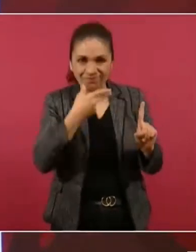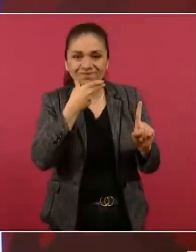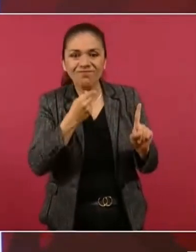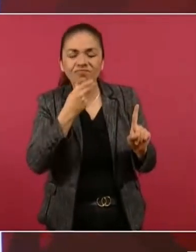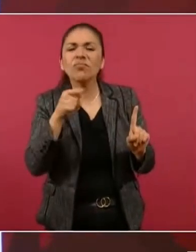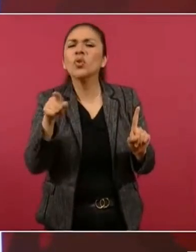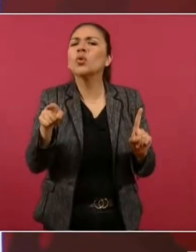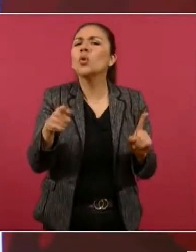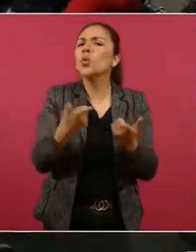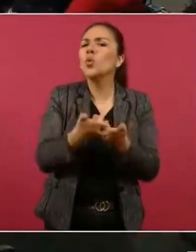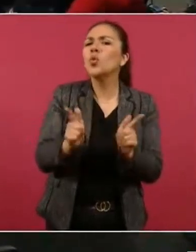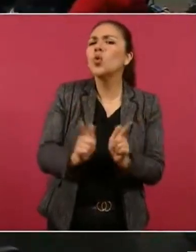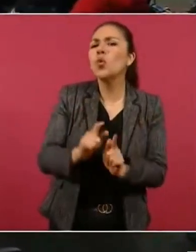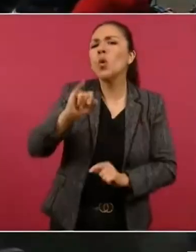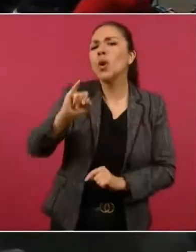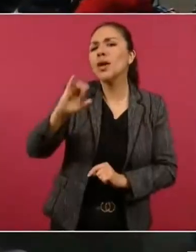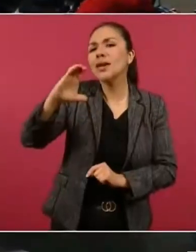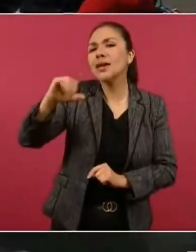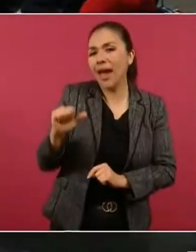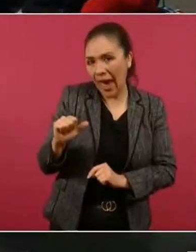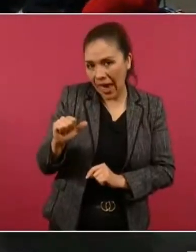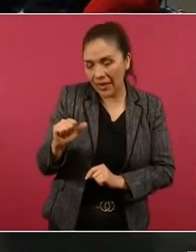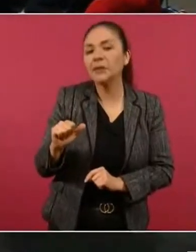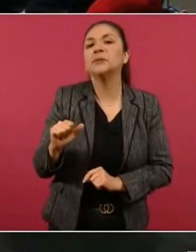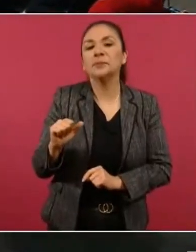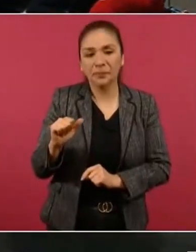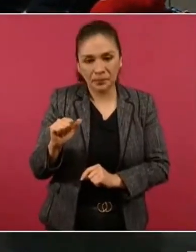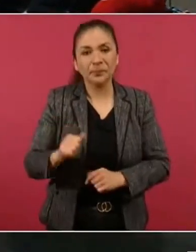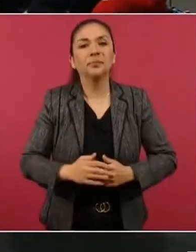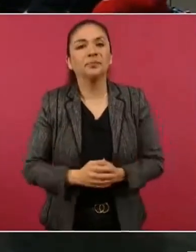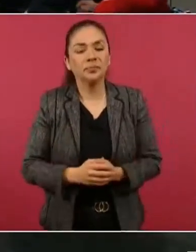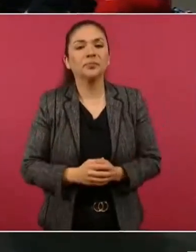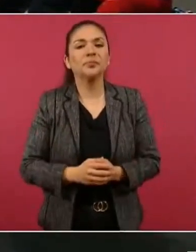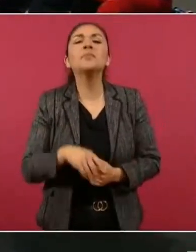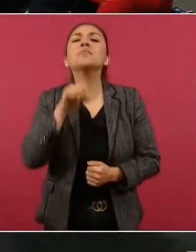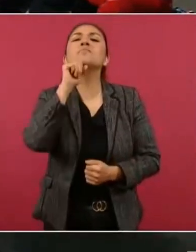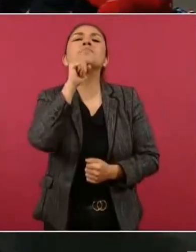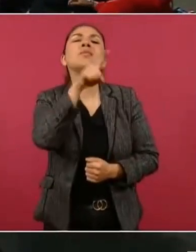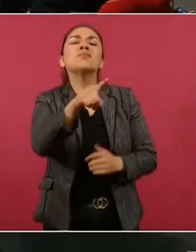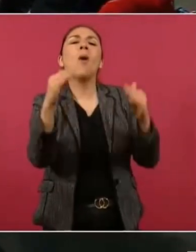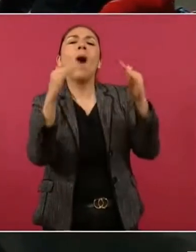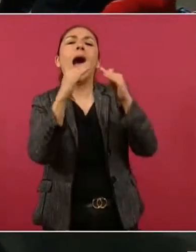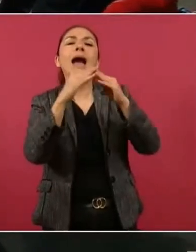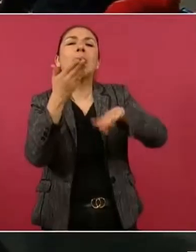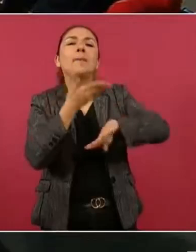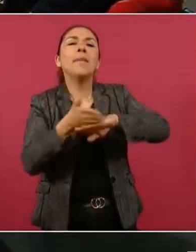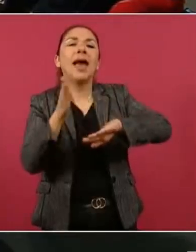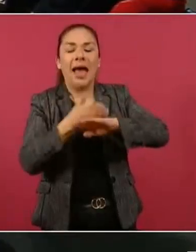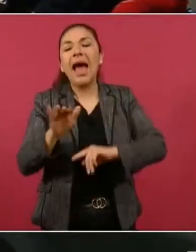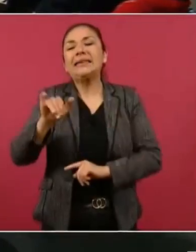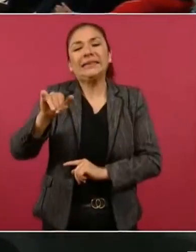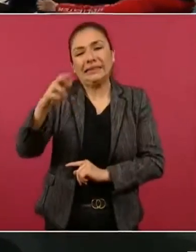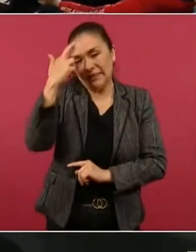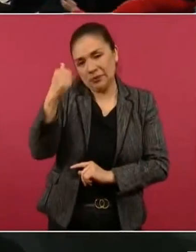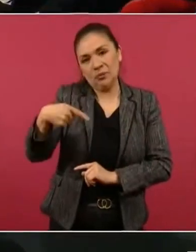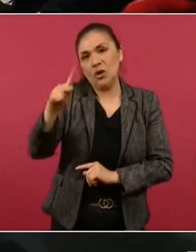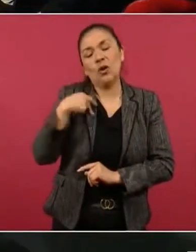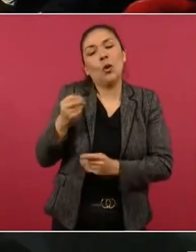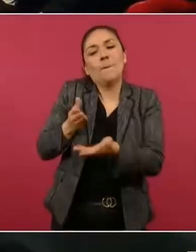Grupo IGA. De la Casa Blanca. Sí. Pero no me quiero meter en eso.